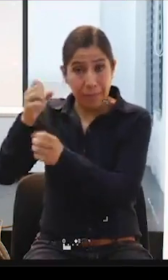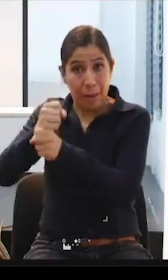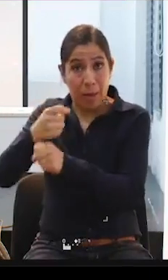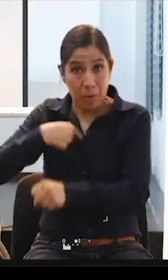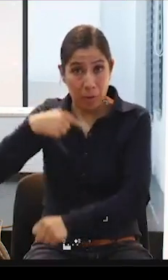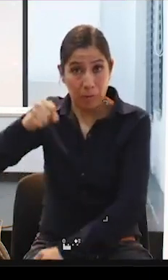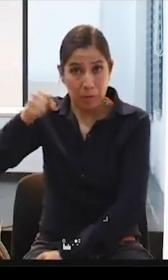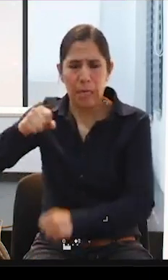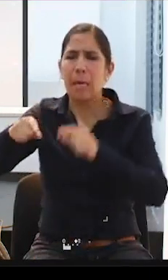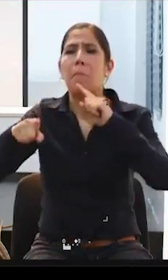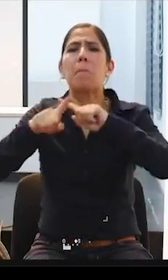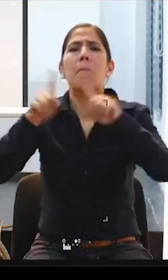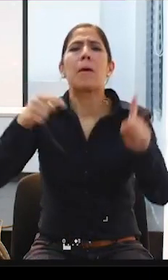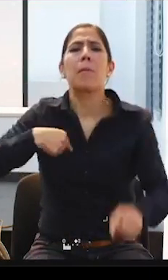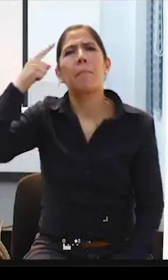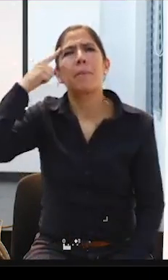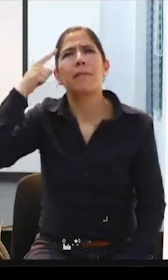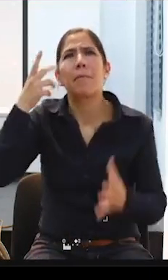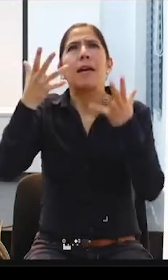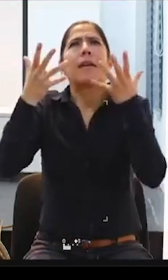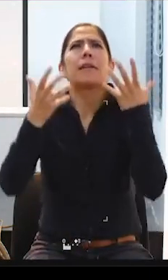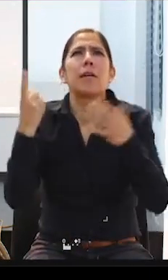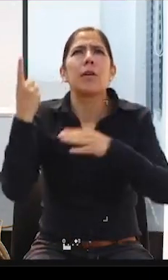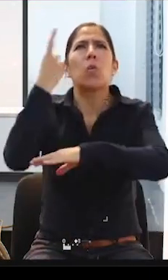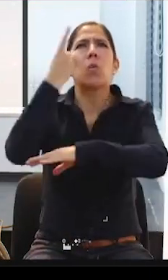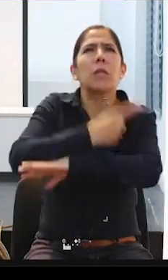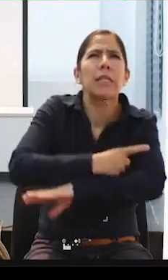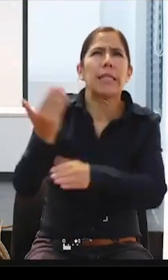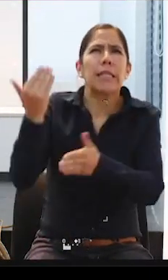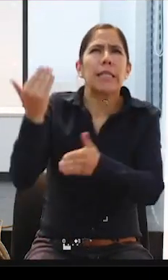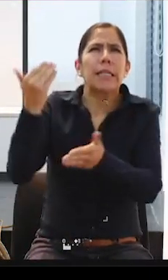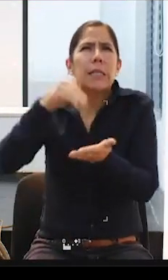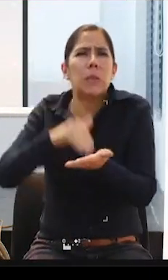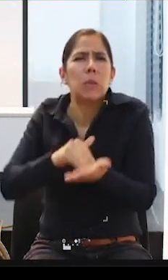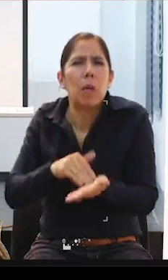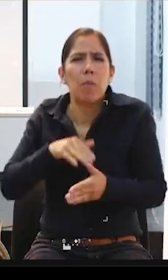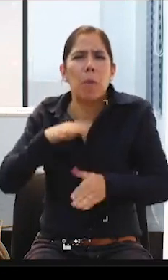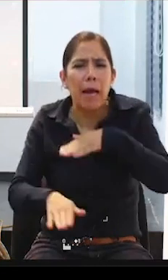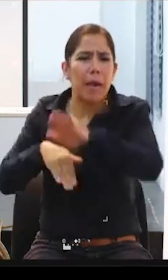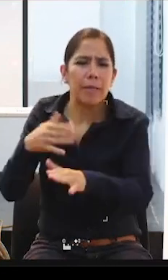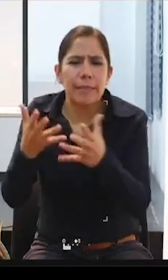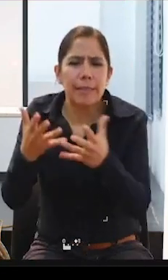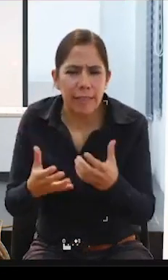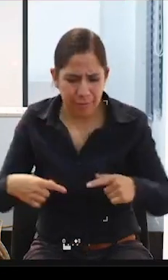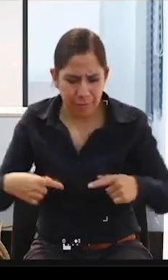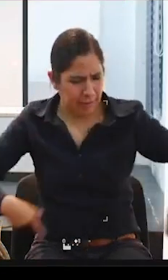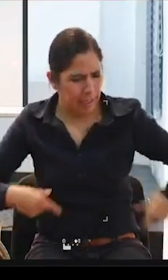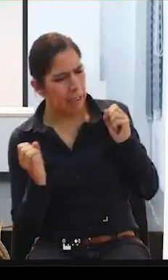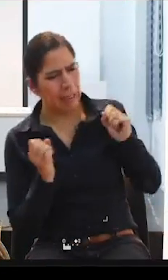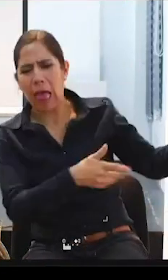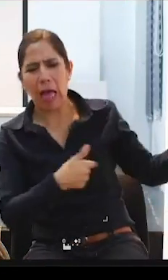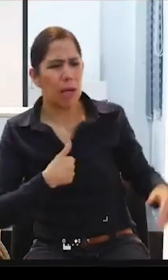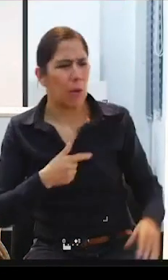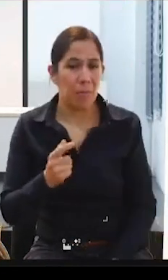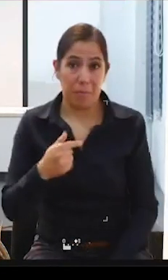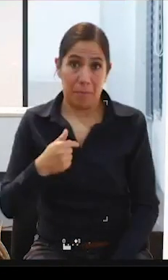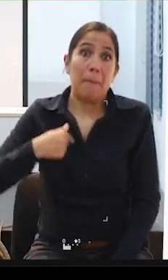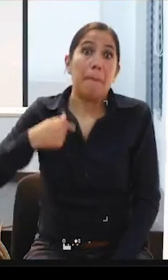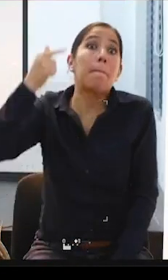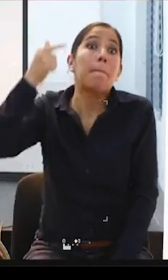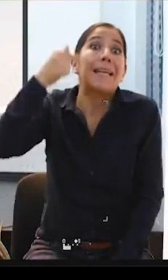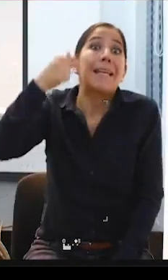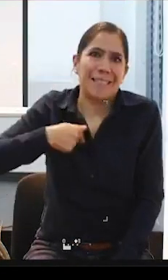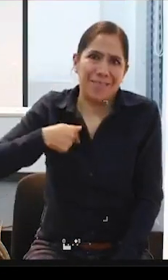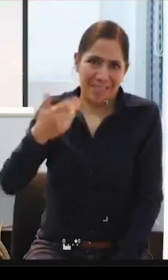Y si habría alguna posibilidad de rehabilitarme y volver a caminar, yo podía hacerlo. Y esa vez me han hecho una pregunta, ¿no? Si,